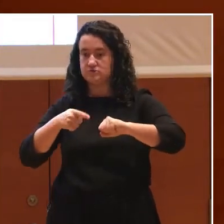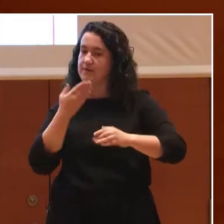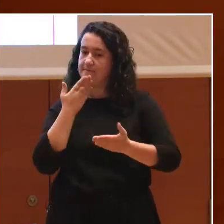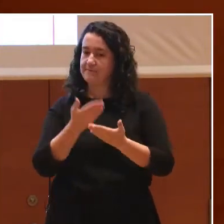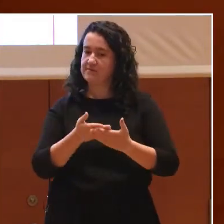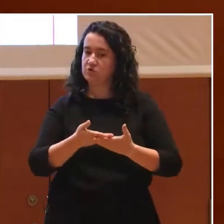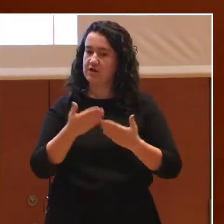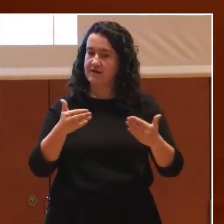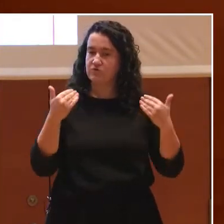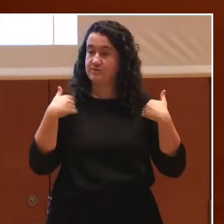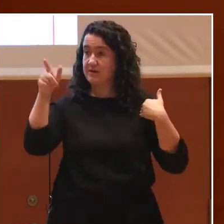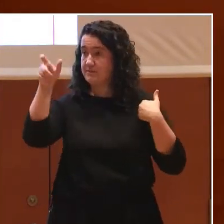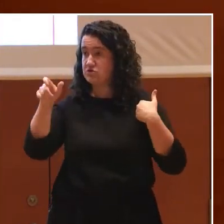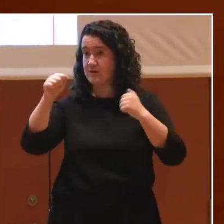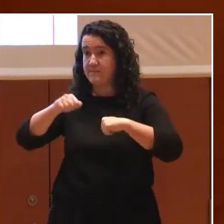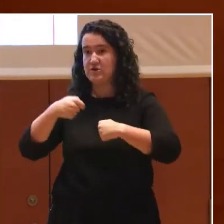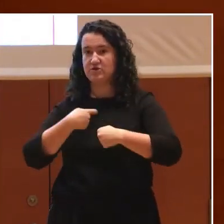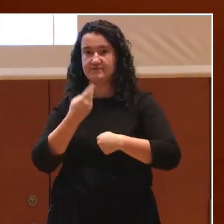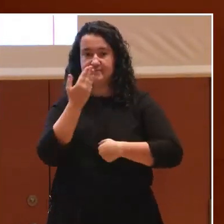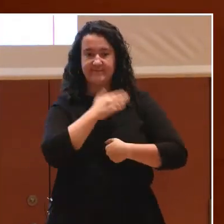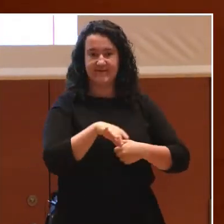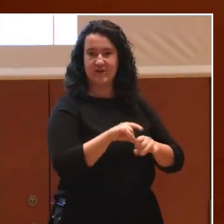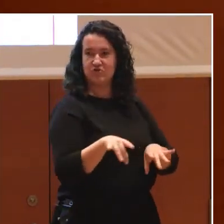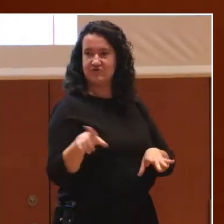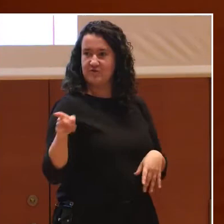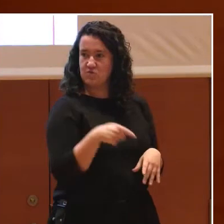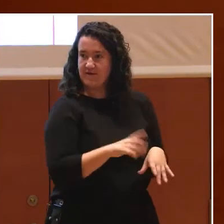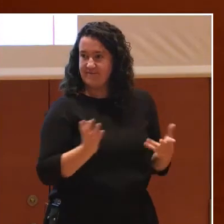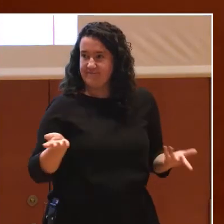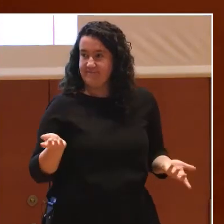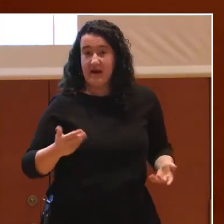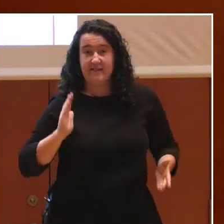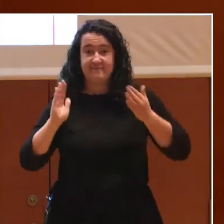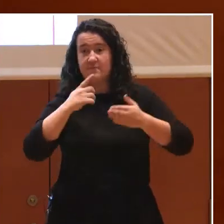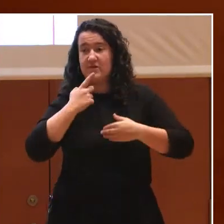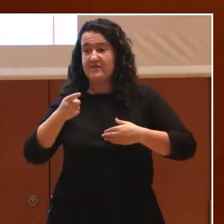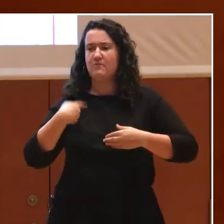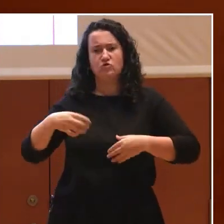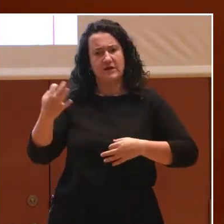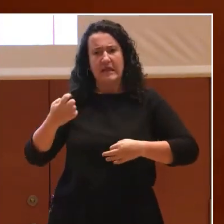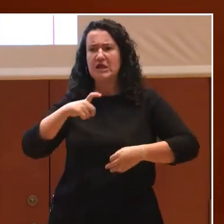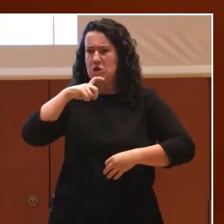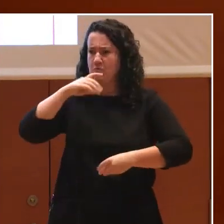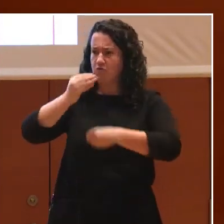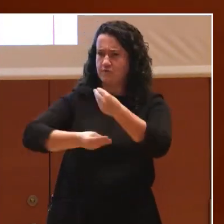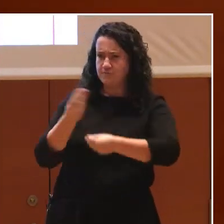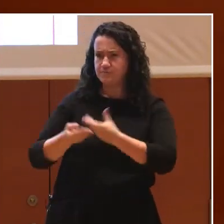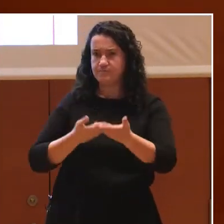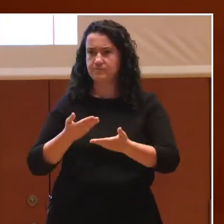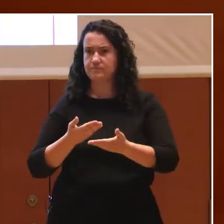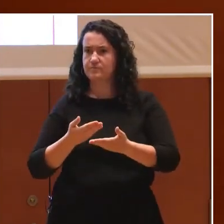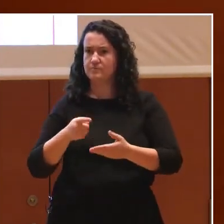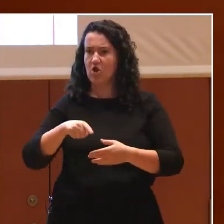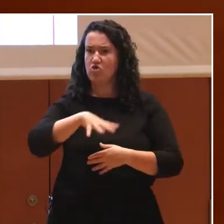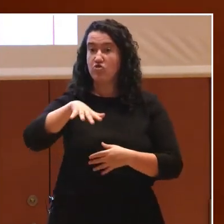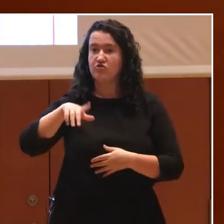infantilizamos. Durante un tiempo en el que les estuvimos diciendo qué, cómo y dónde tenía